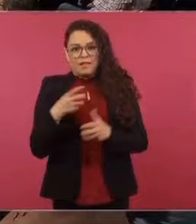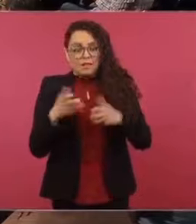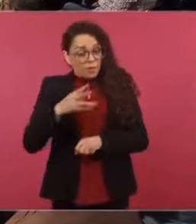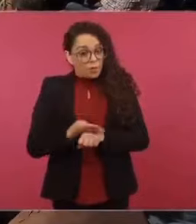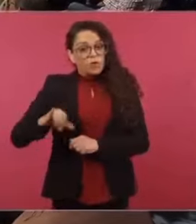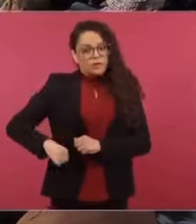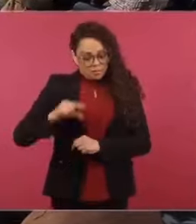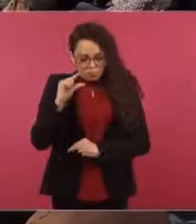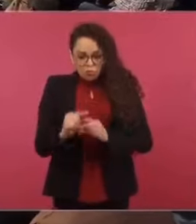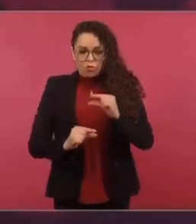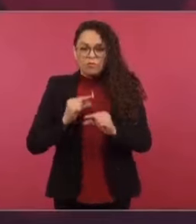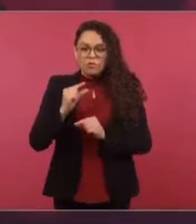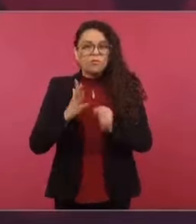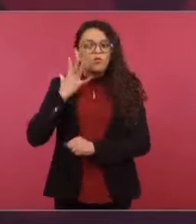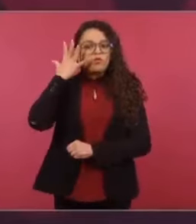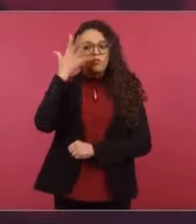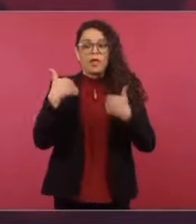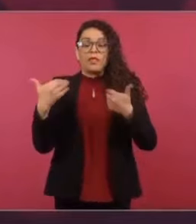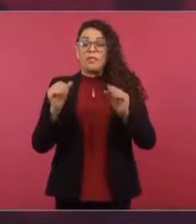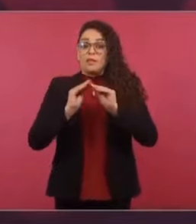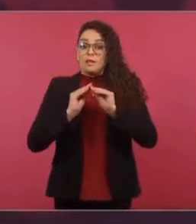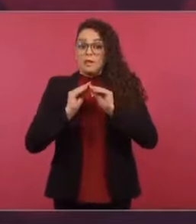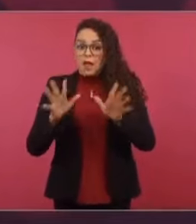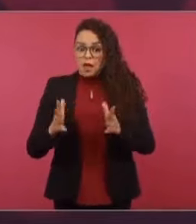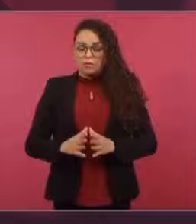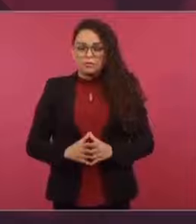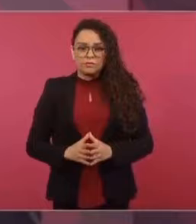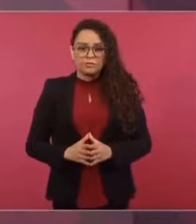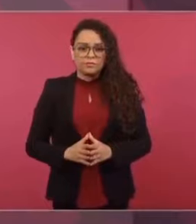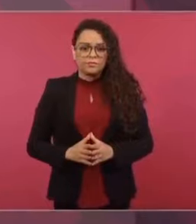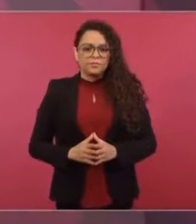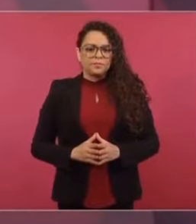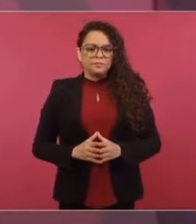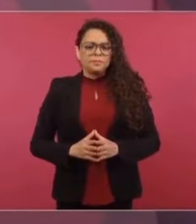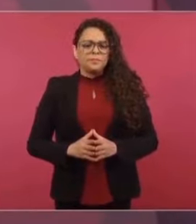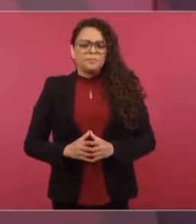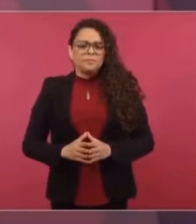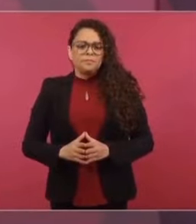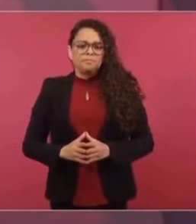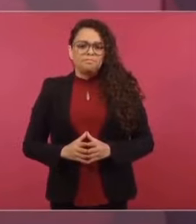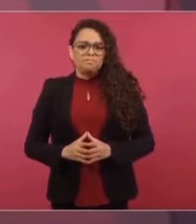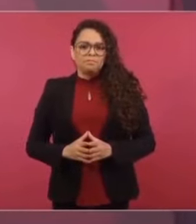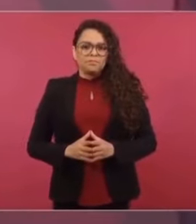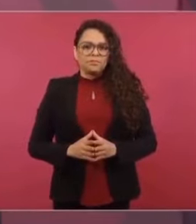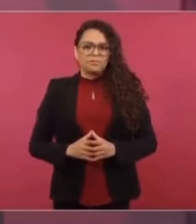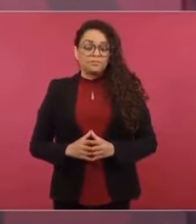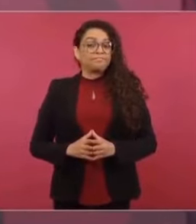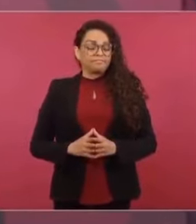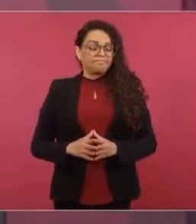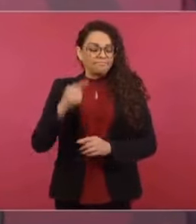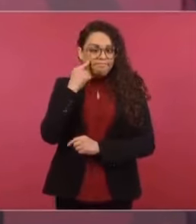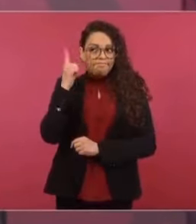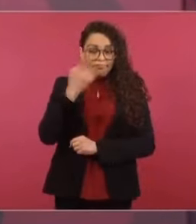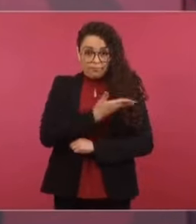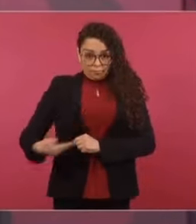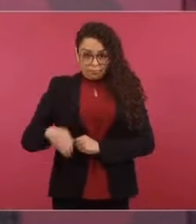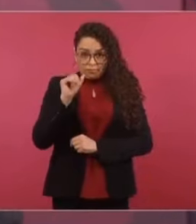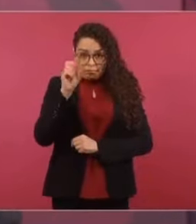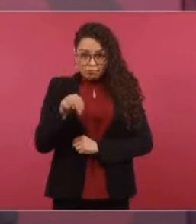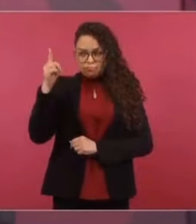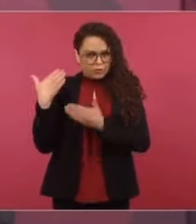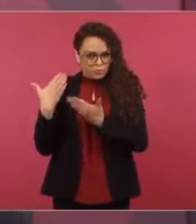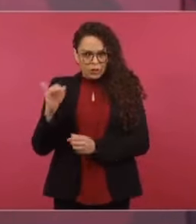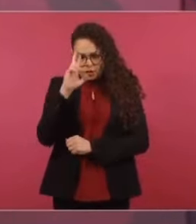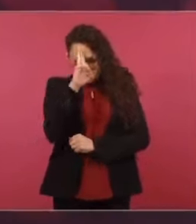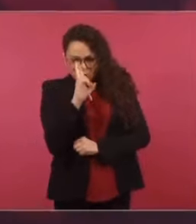irlo definiendo hacia adelante. Y hay condiciones. Porque el presidente Biden es, repito, respetuoso.